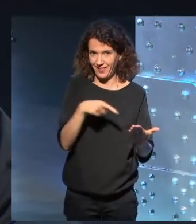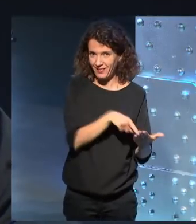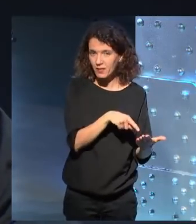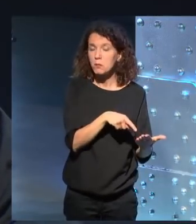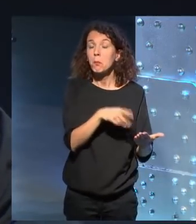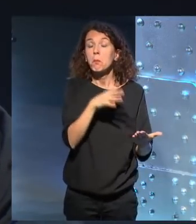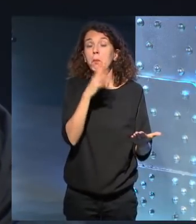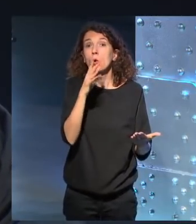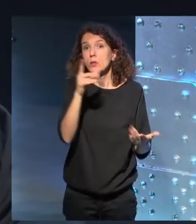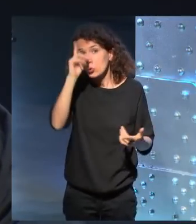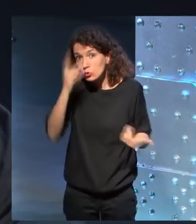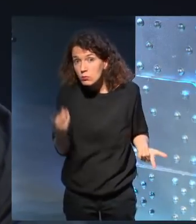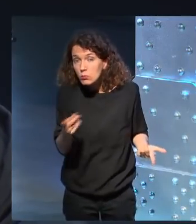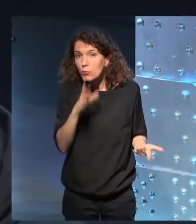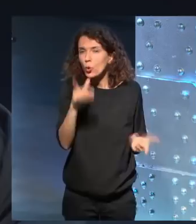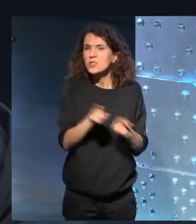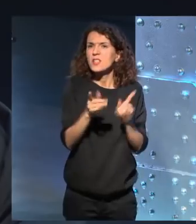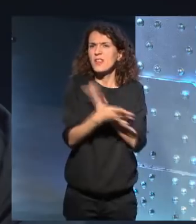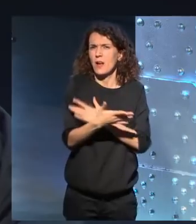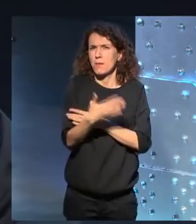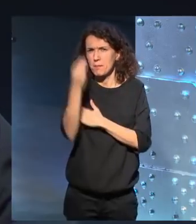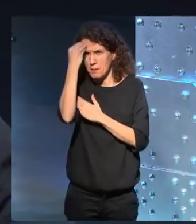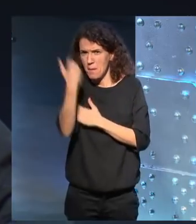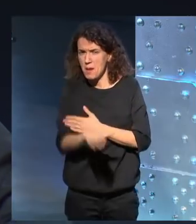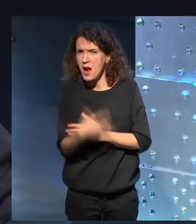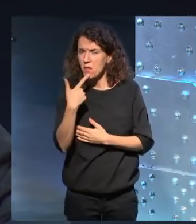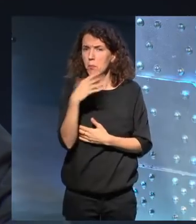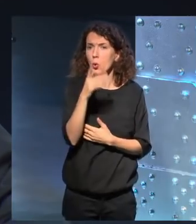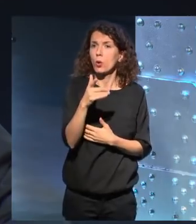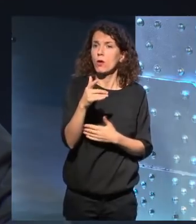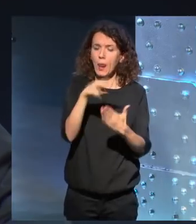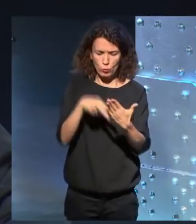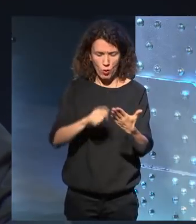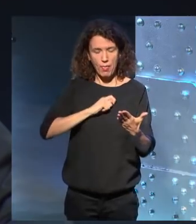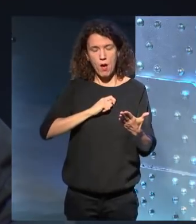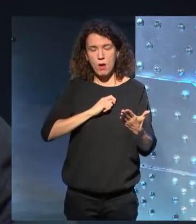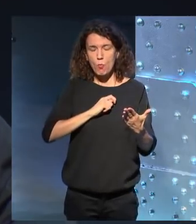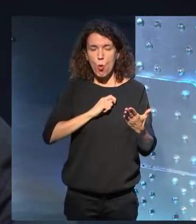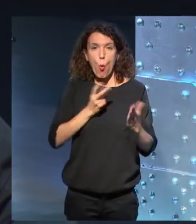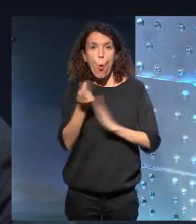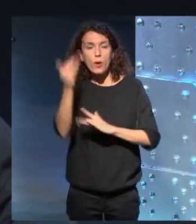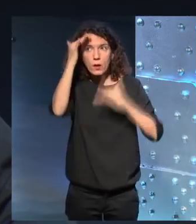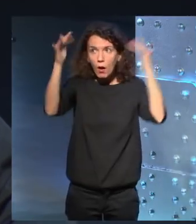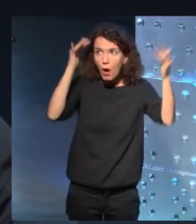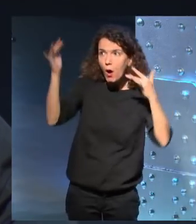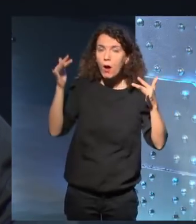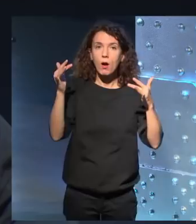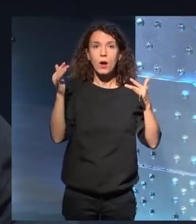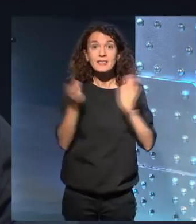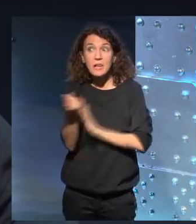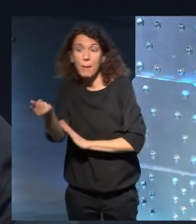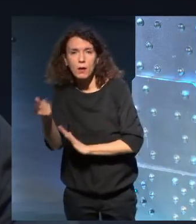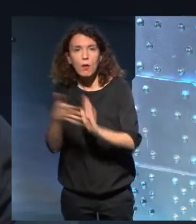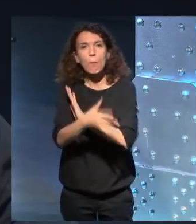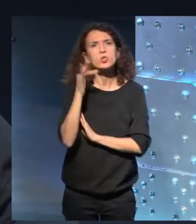No sé por qué tiene mala fama algo que nos permite huir. Escapar siempre es bueno,